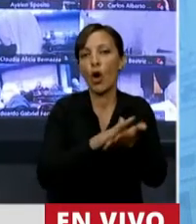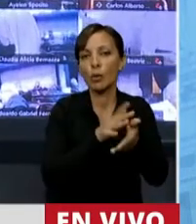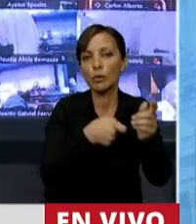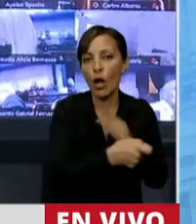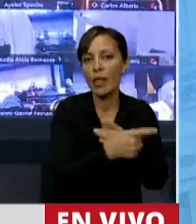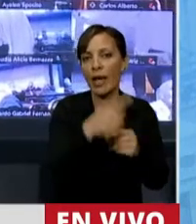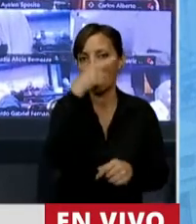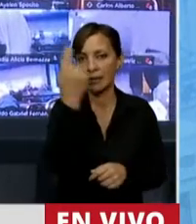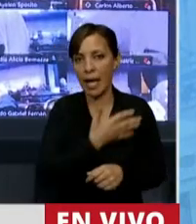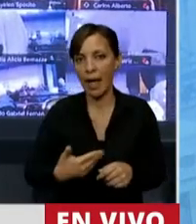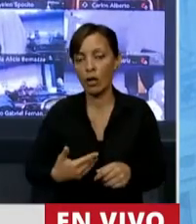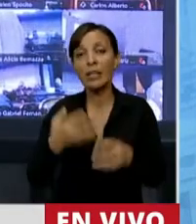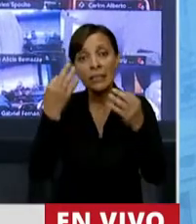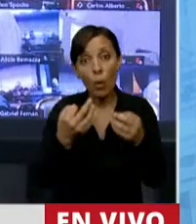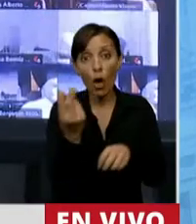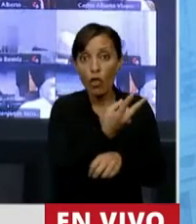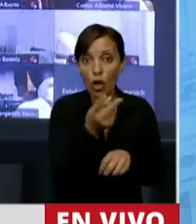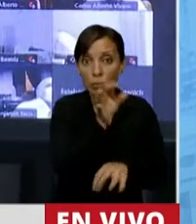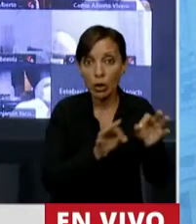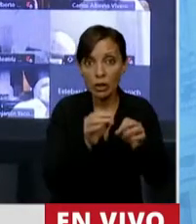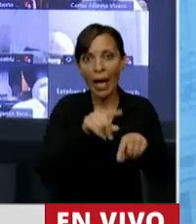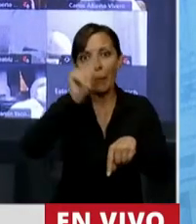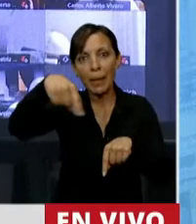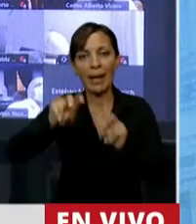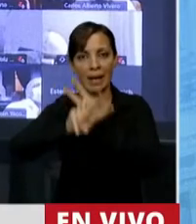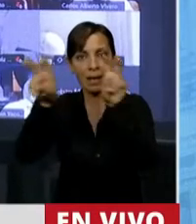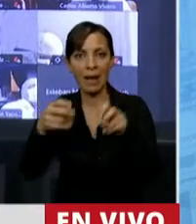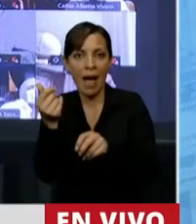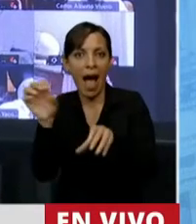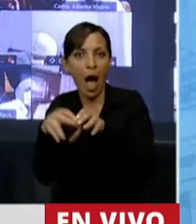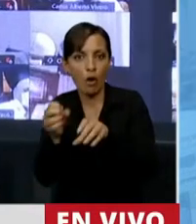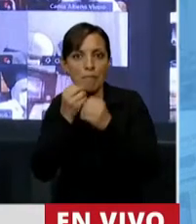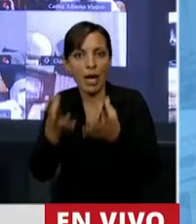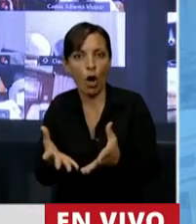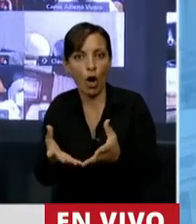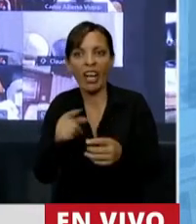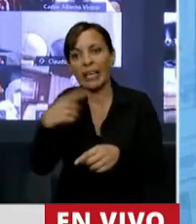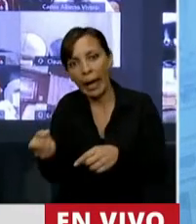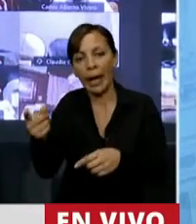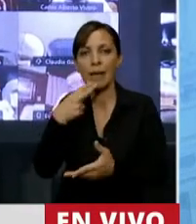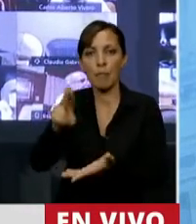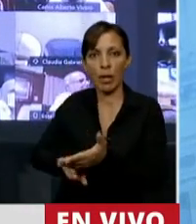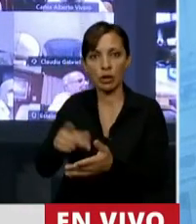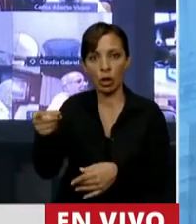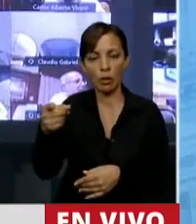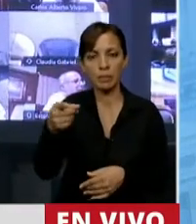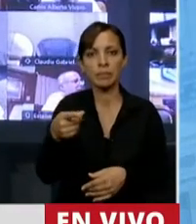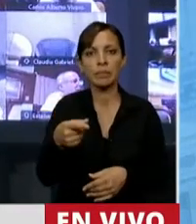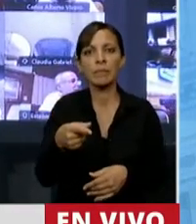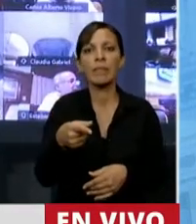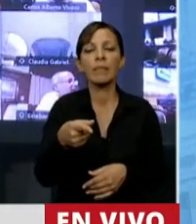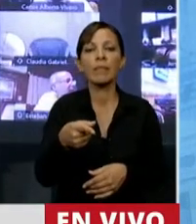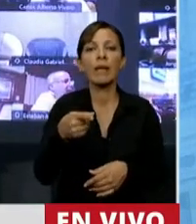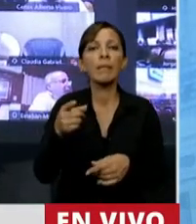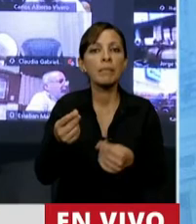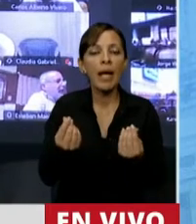podríamos tener un mejor ahorro y realmente mejores recursos que lo que significa este impuesto. Pero no, como decía al principio,